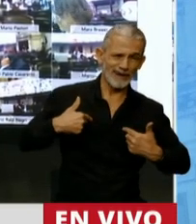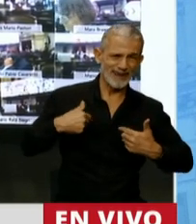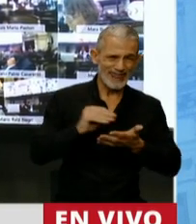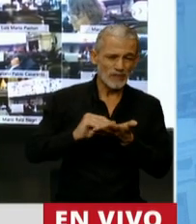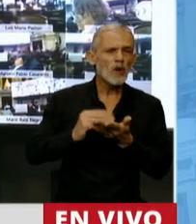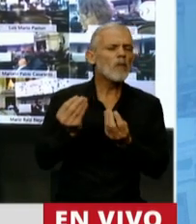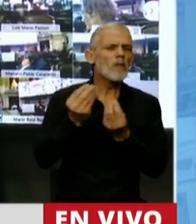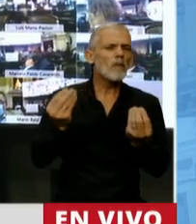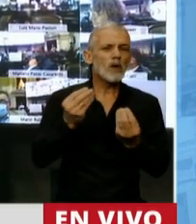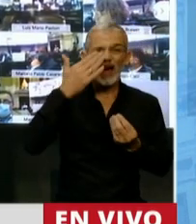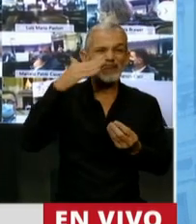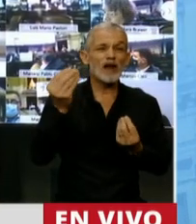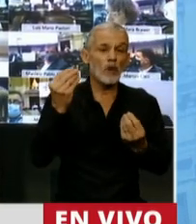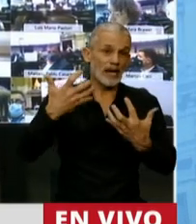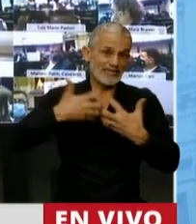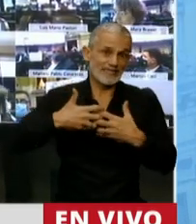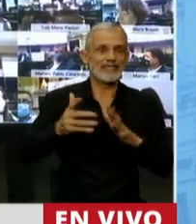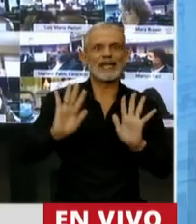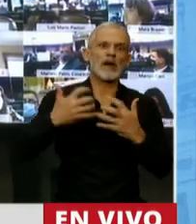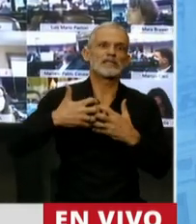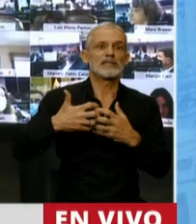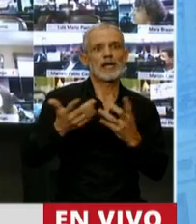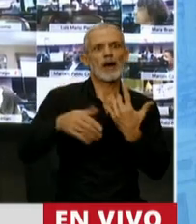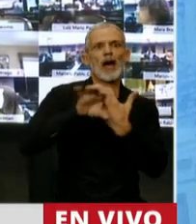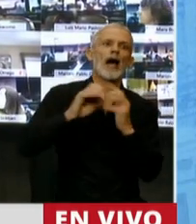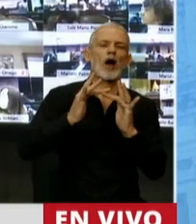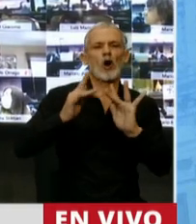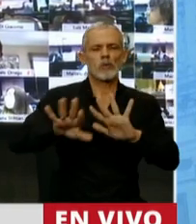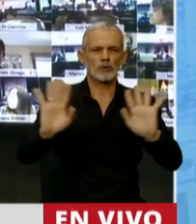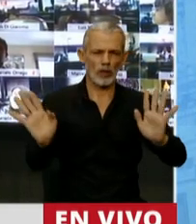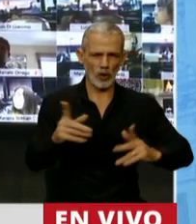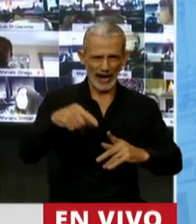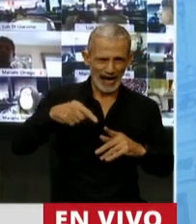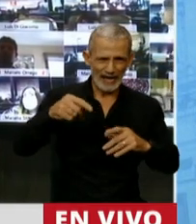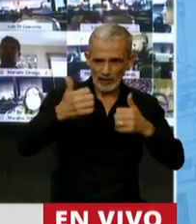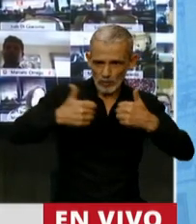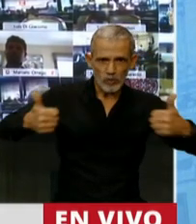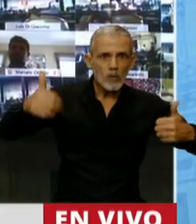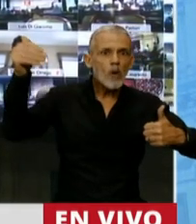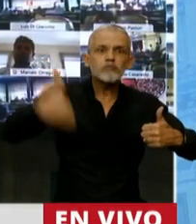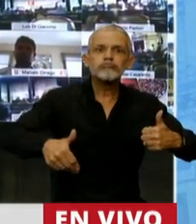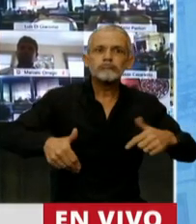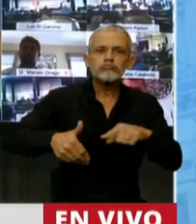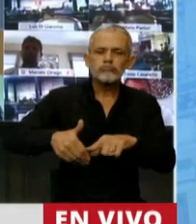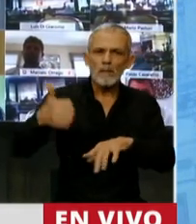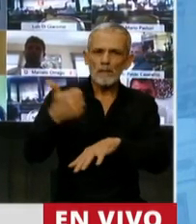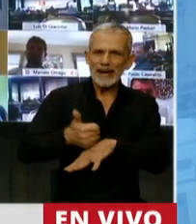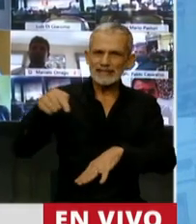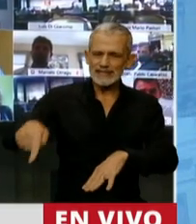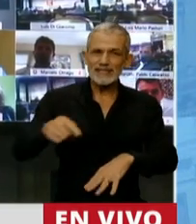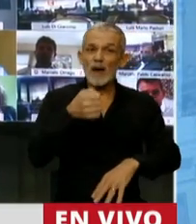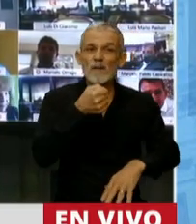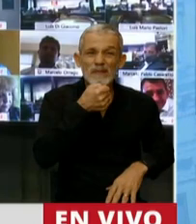fue finalmente el sistema. Porque en este recinto, con presencialidad, con